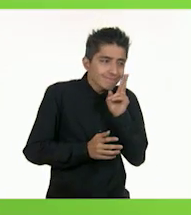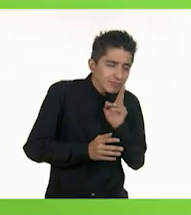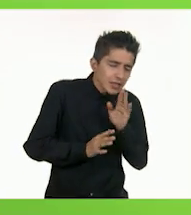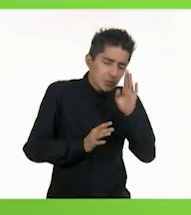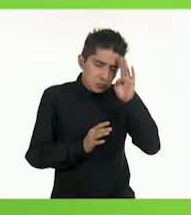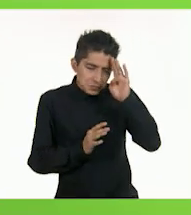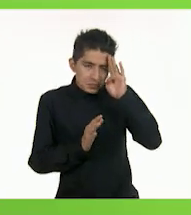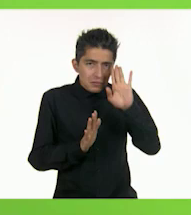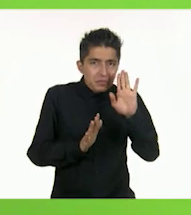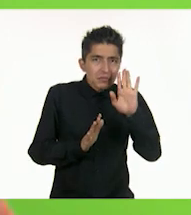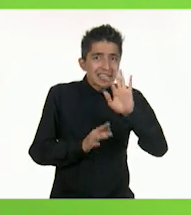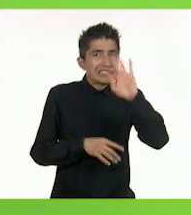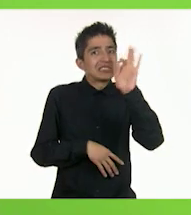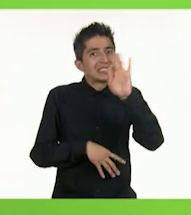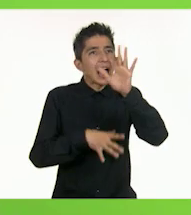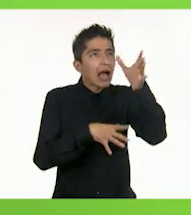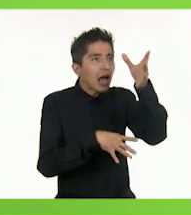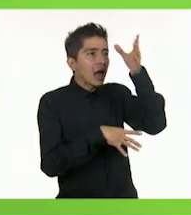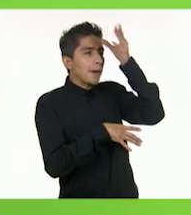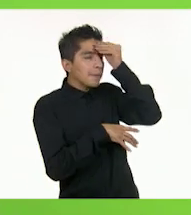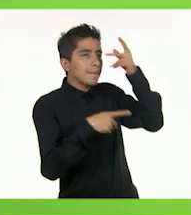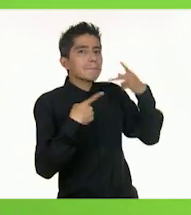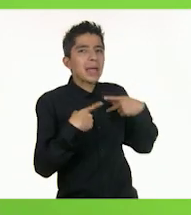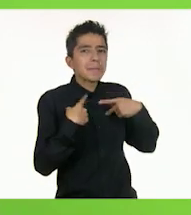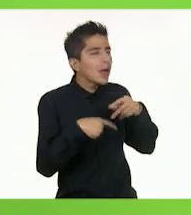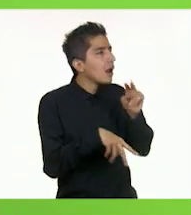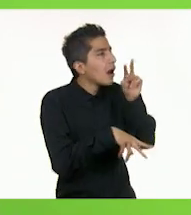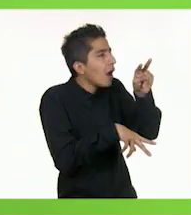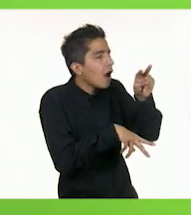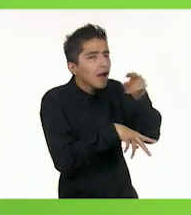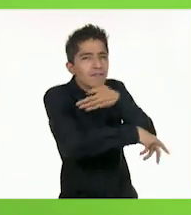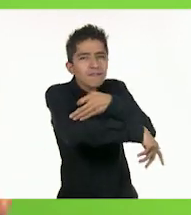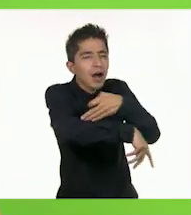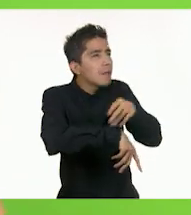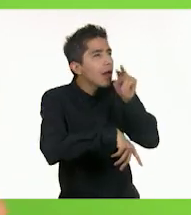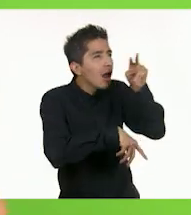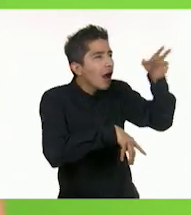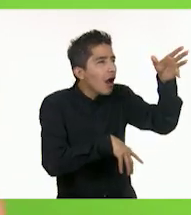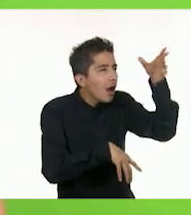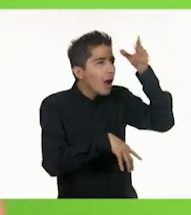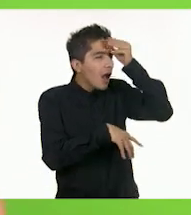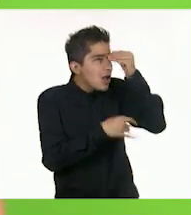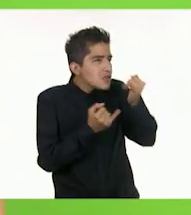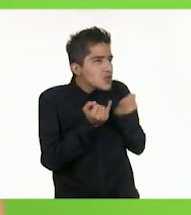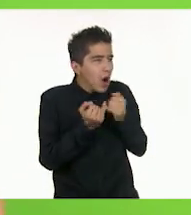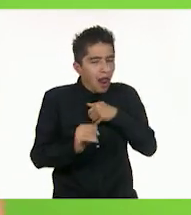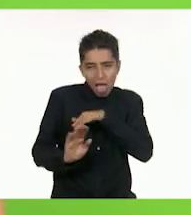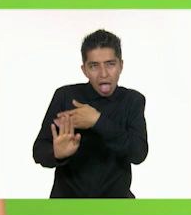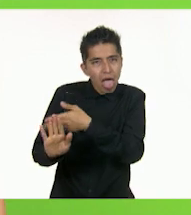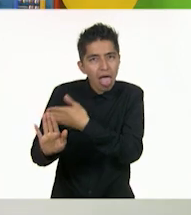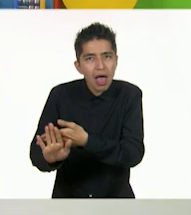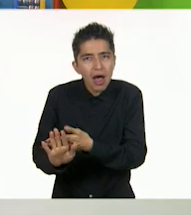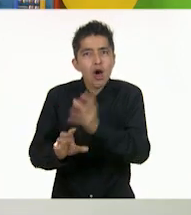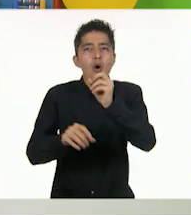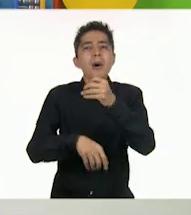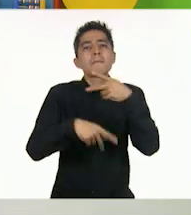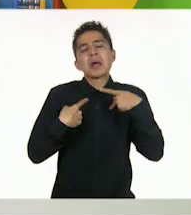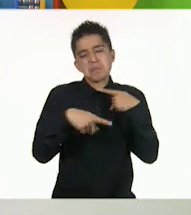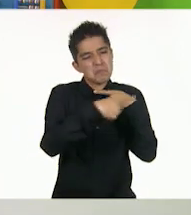creo que lo ha de haber aprendido de alguna persona. No lo sé. Quizás de algún familiar o de otras personas con las que convive.